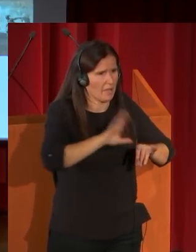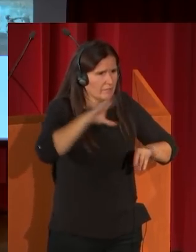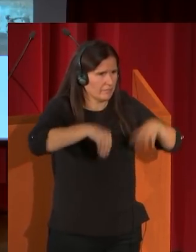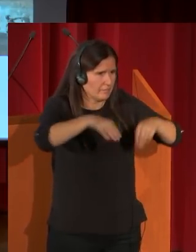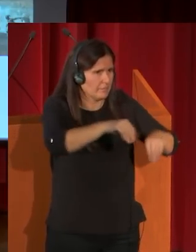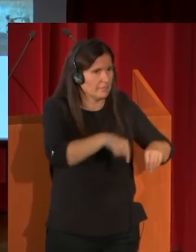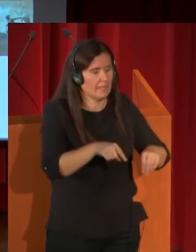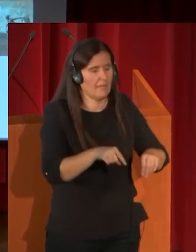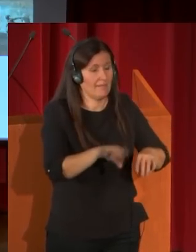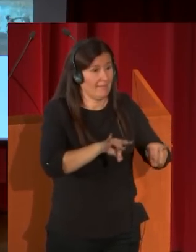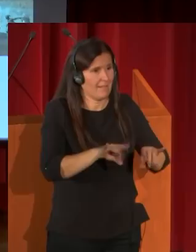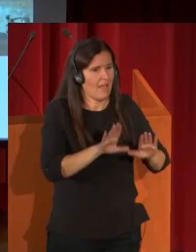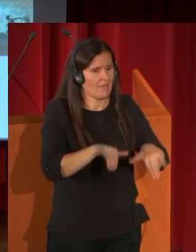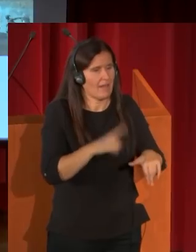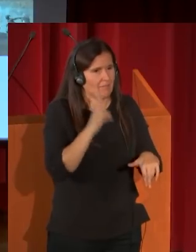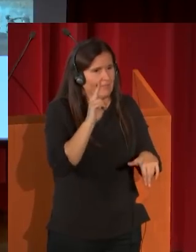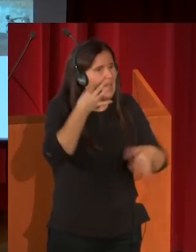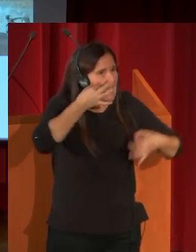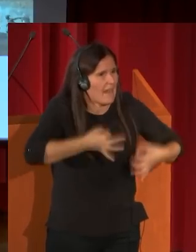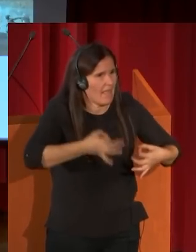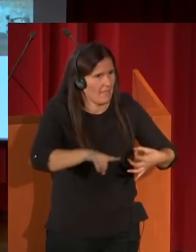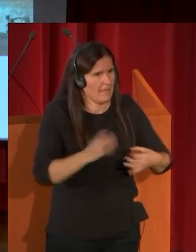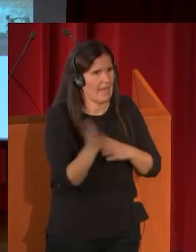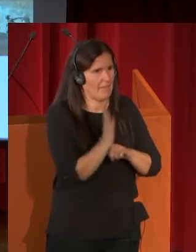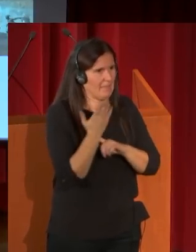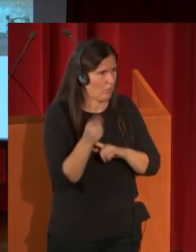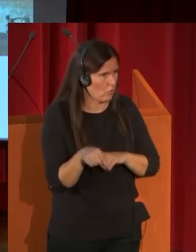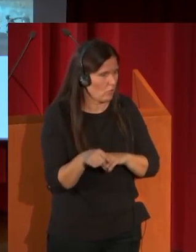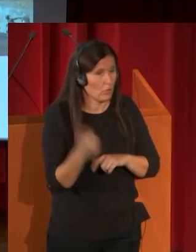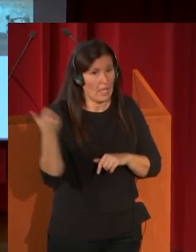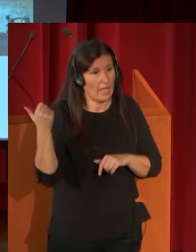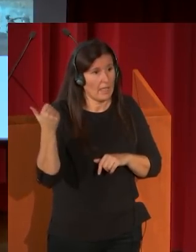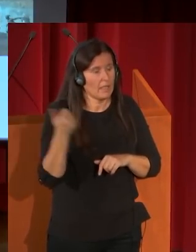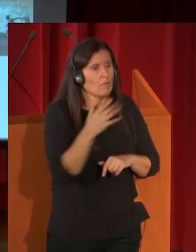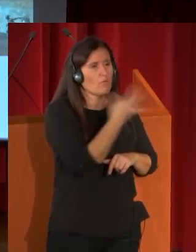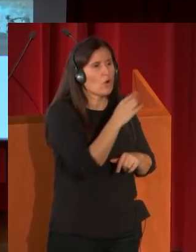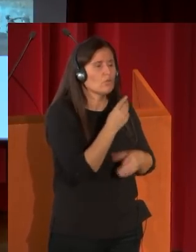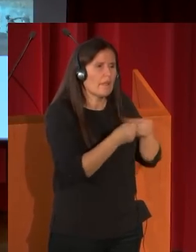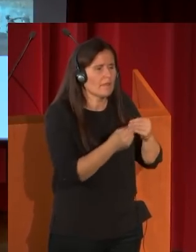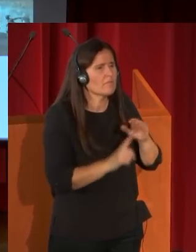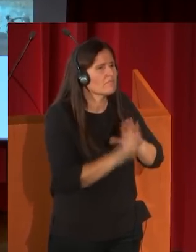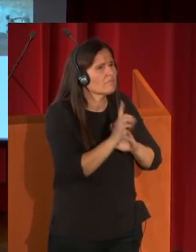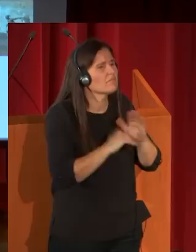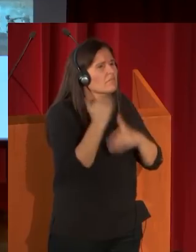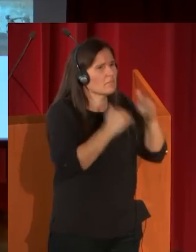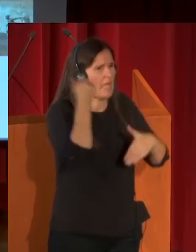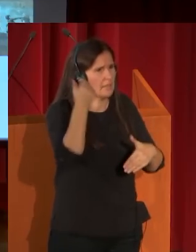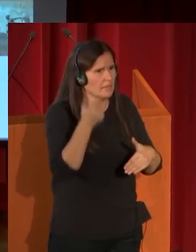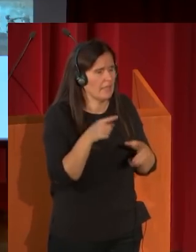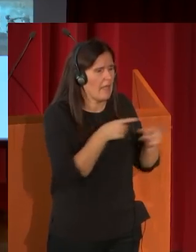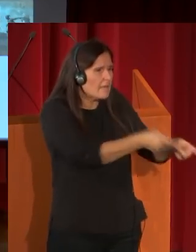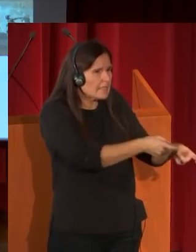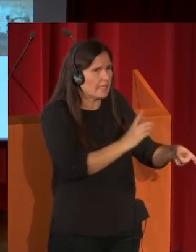idea de la veracidad de la representación. Aquí Fortuny va más allá con respecto a los modelos de batallas